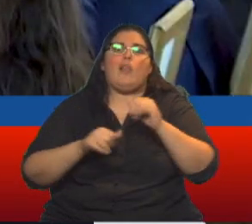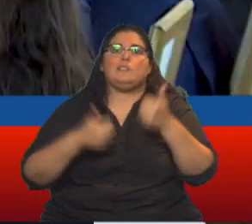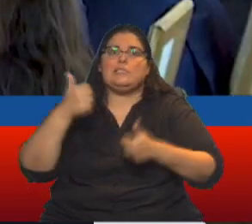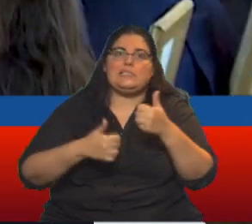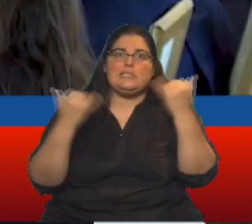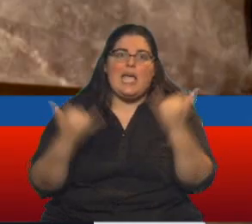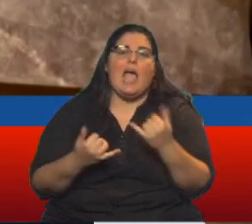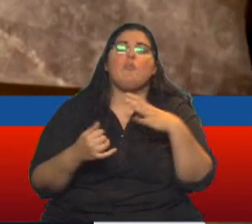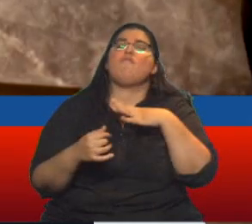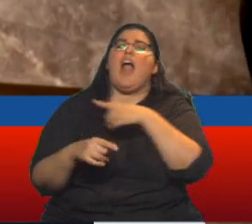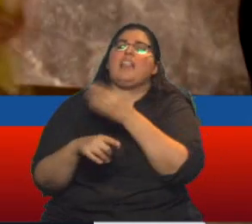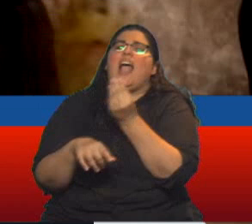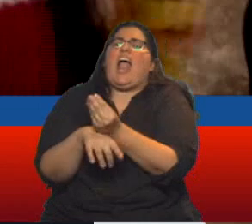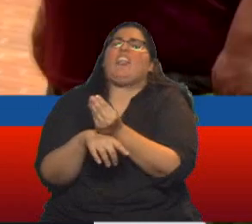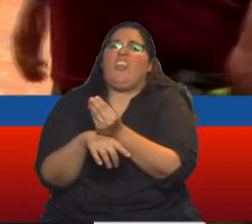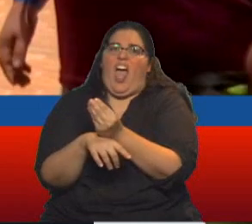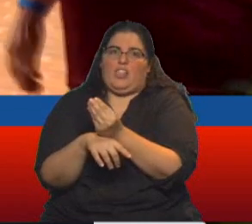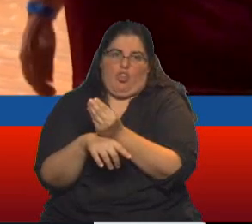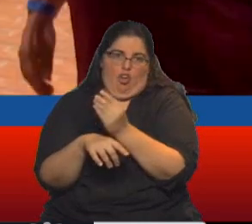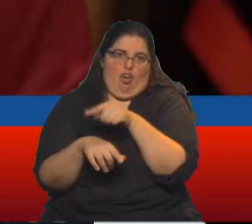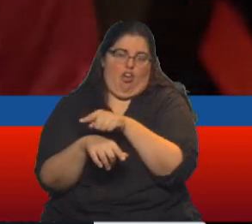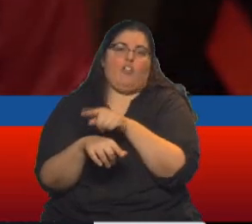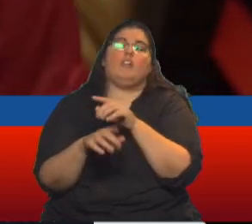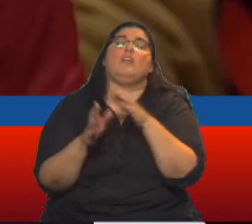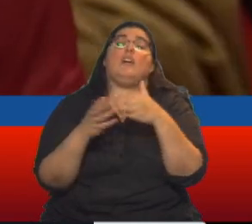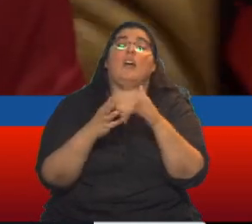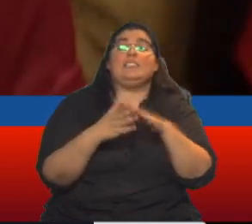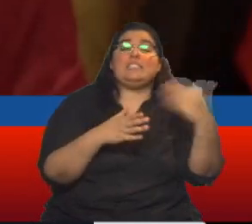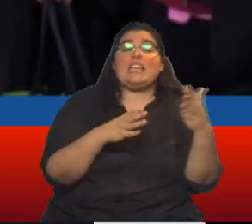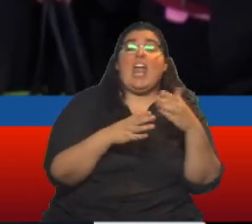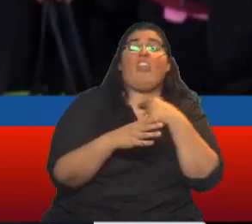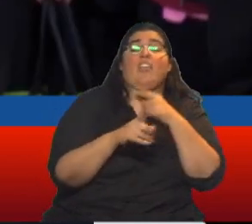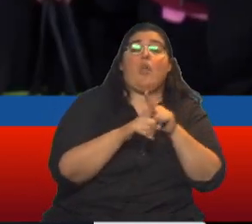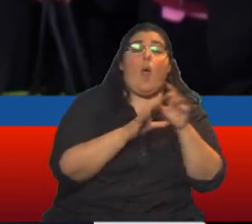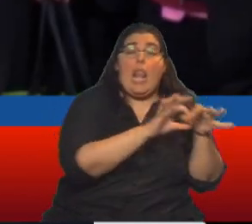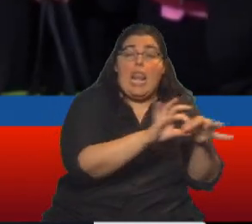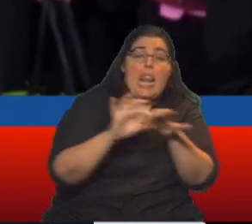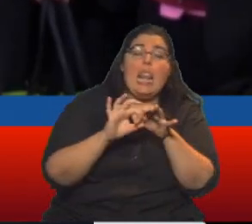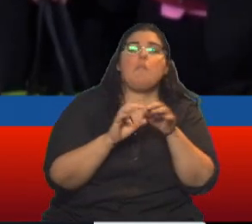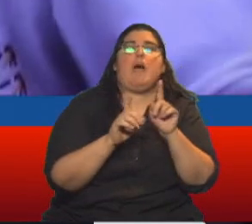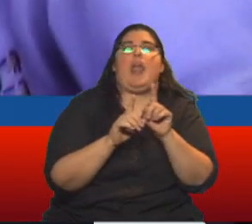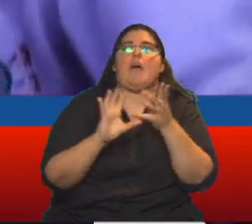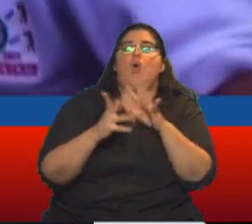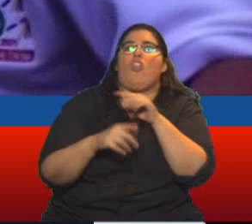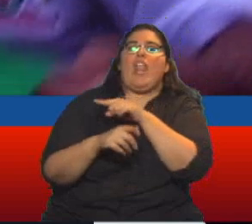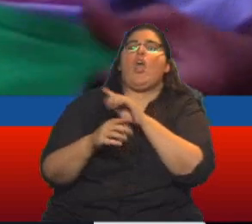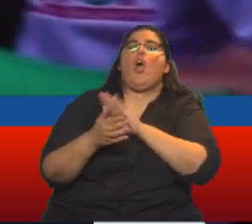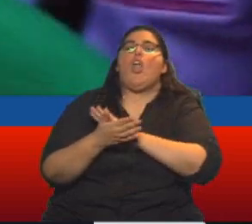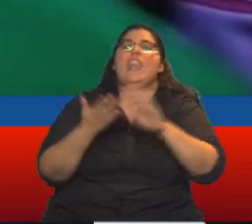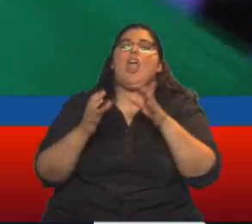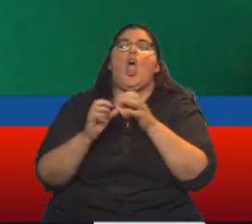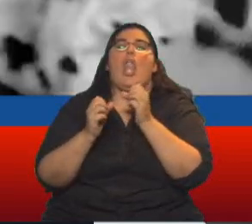definido a su candidato, y la izquierda busca formar un solo frente para evitar la continuidad del modelo neoliberal.